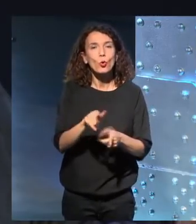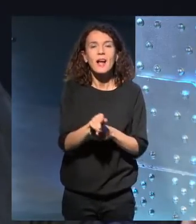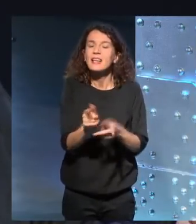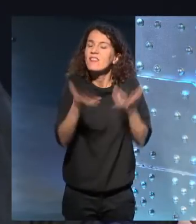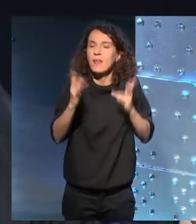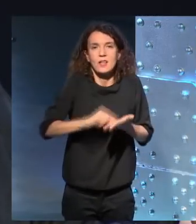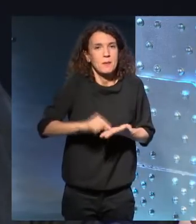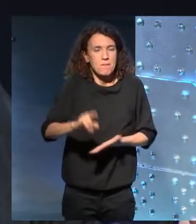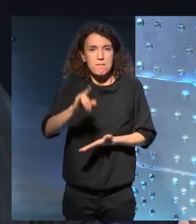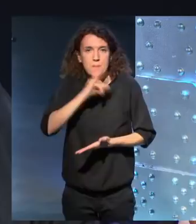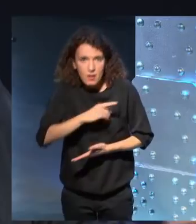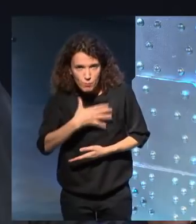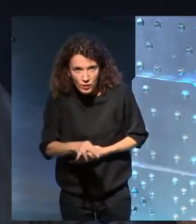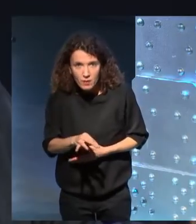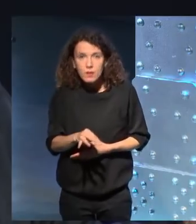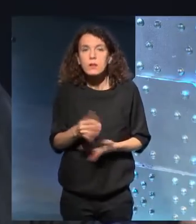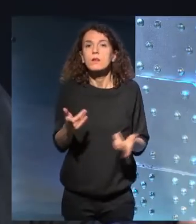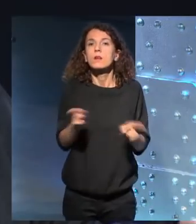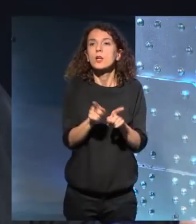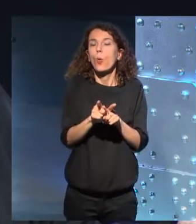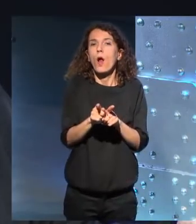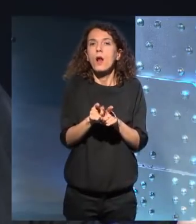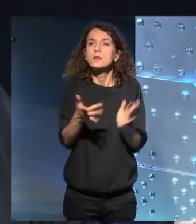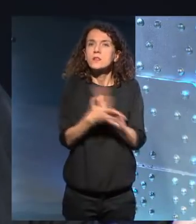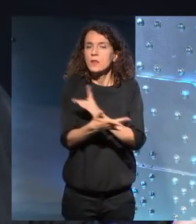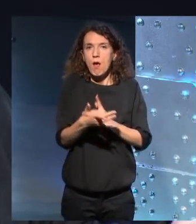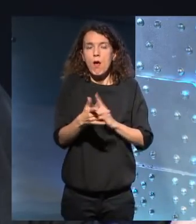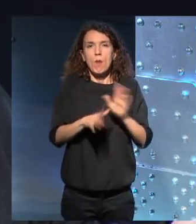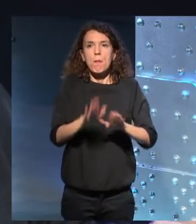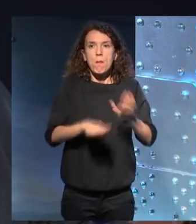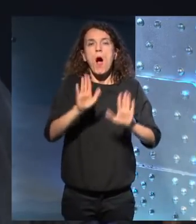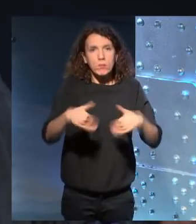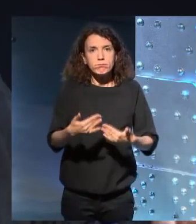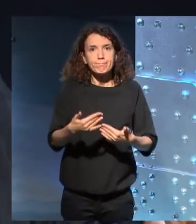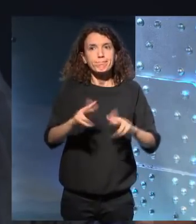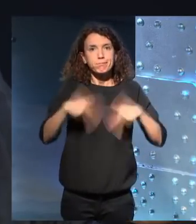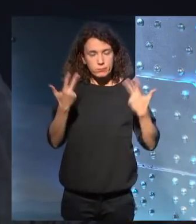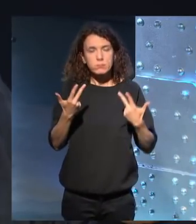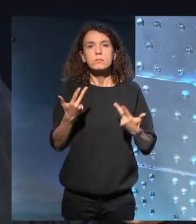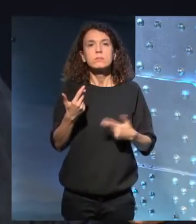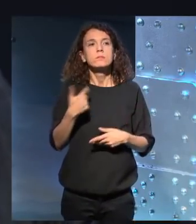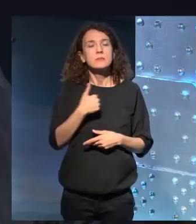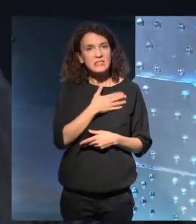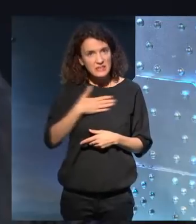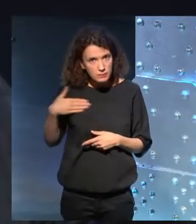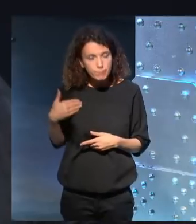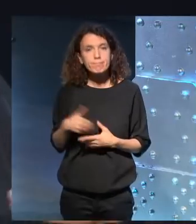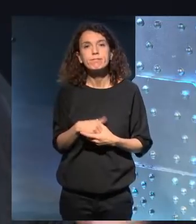libertad de escribir mal, de no darles el gusto a los rectores, ¿no? Hacer lo que uno realmente quiere.